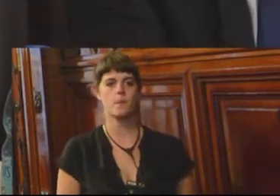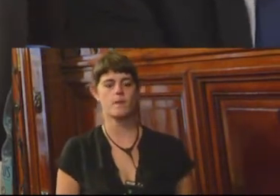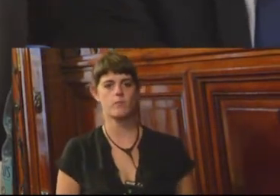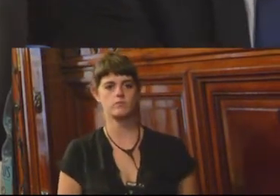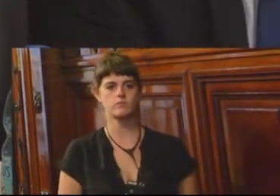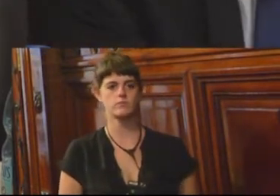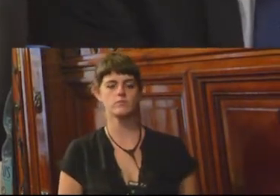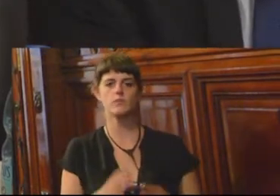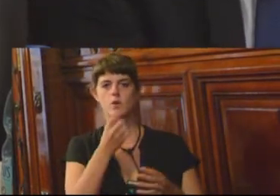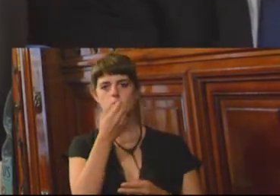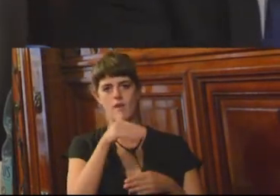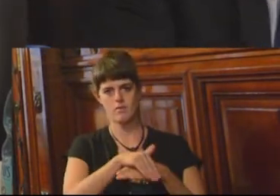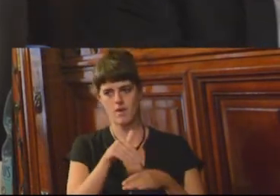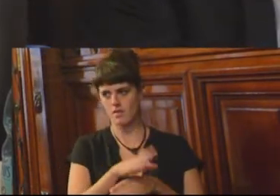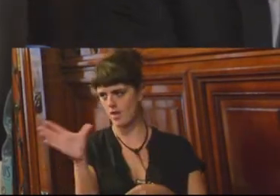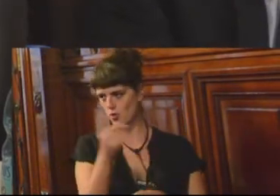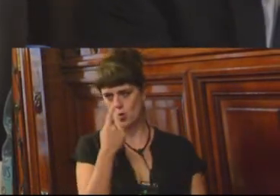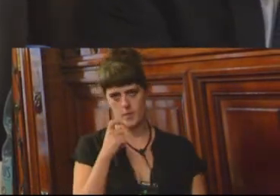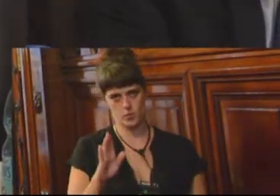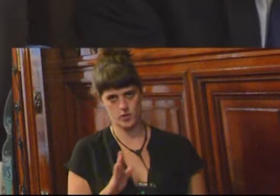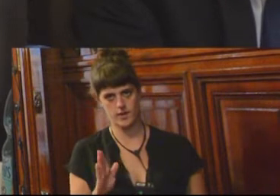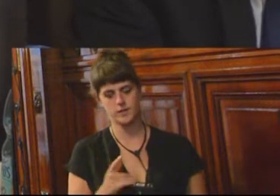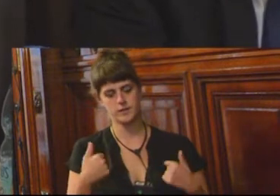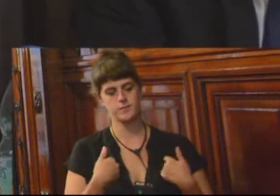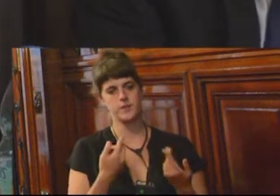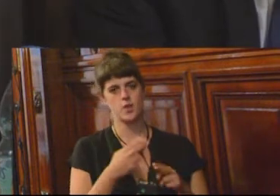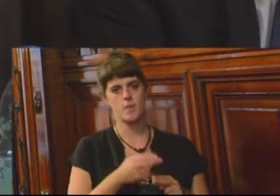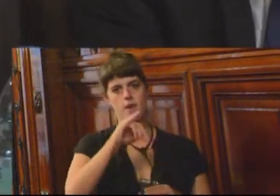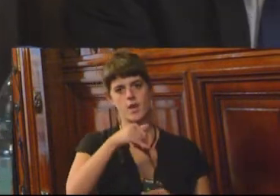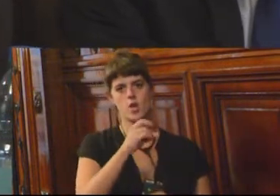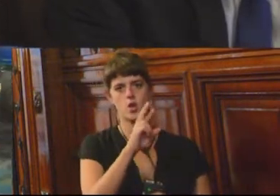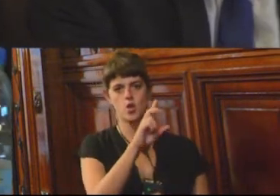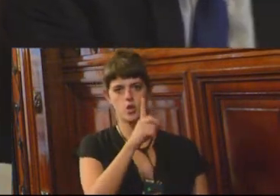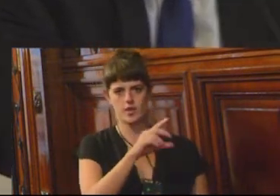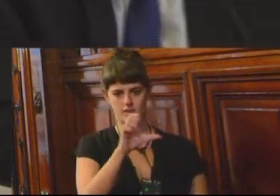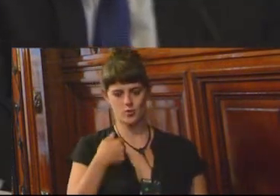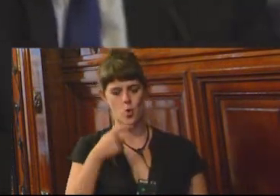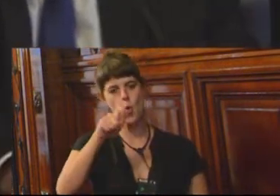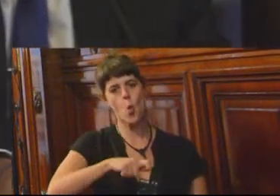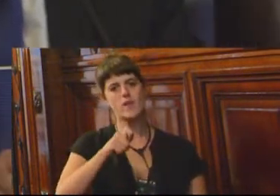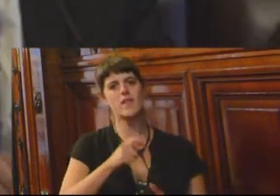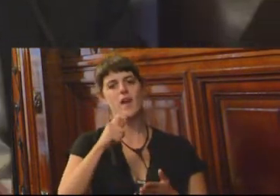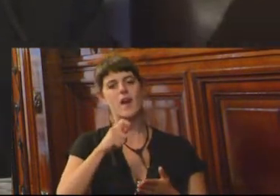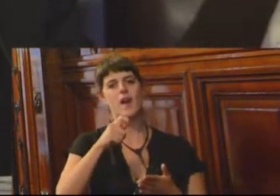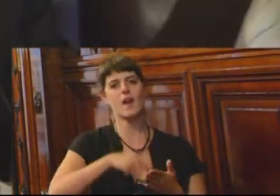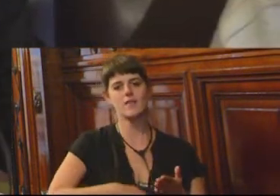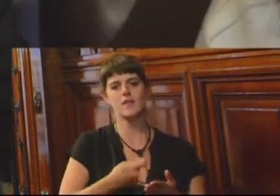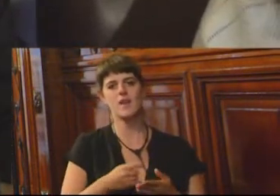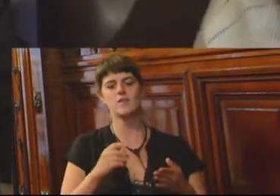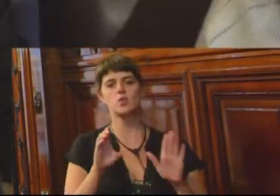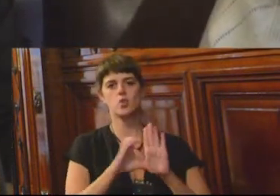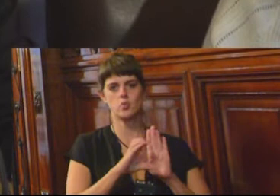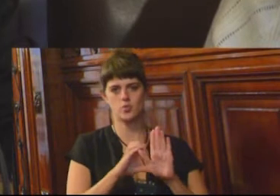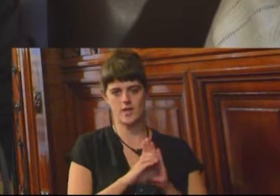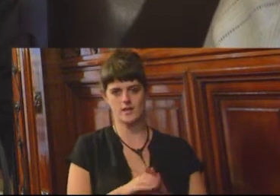Bien, buenas tardes a todos y todas. Soy Jorge Walter López, juez de garantías constitucionales en el Departamento Judicial de Loma de